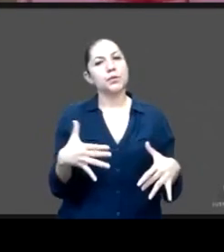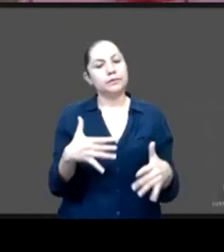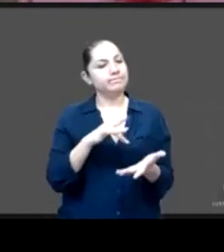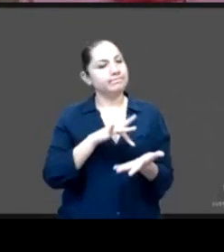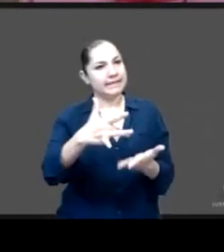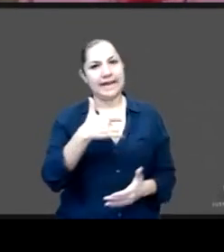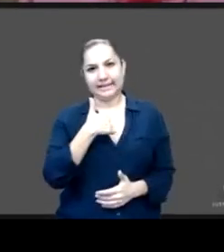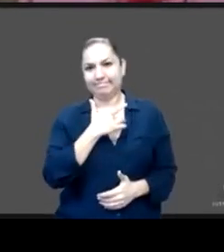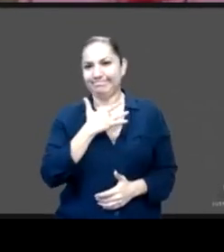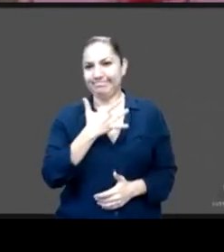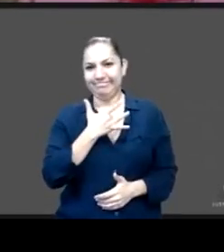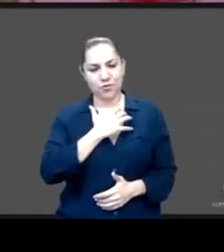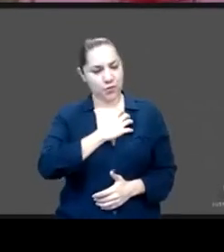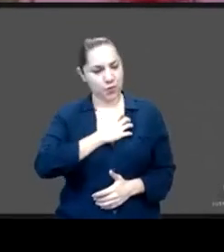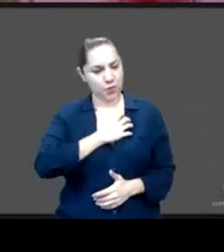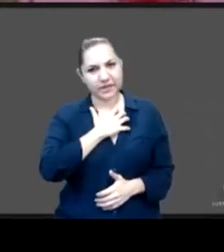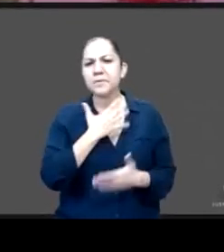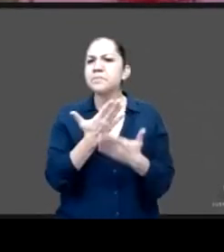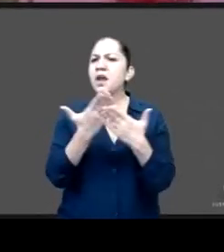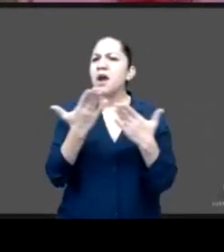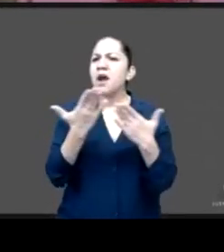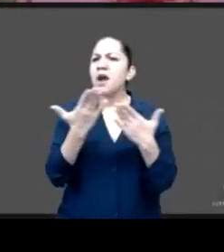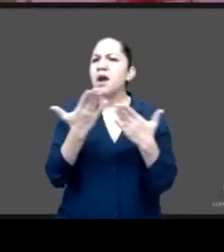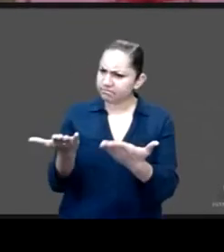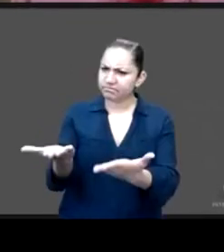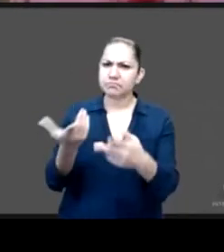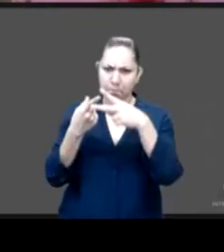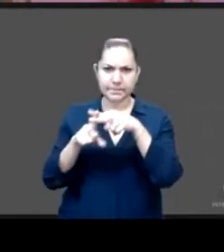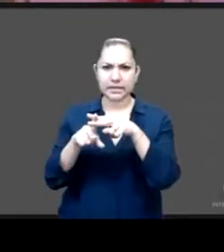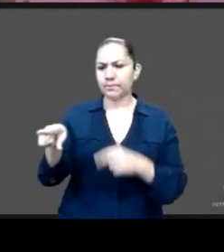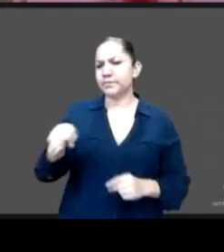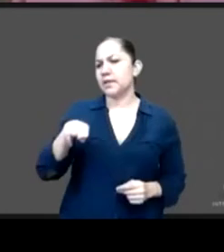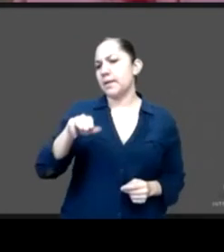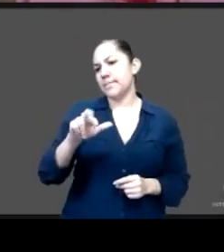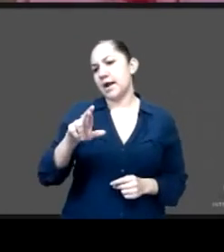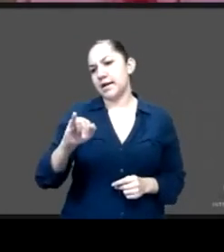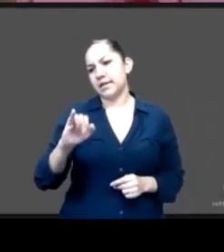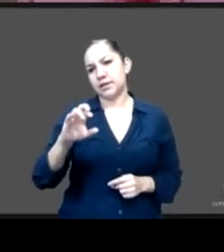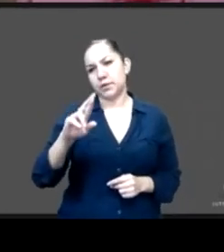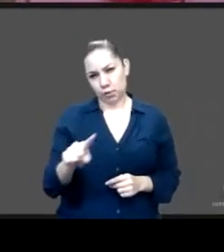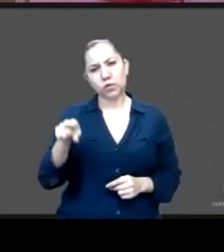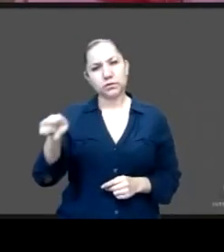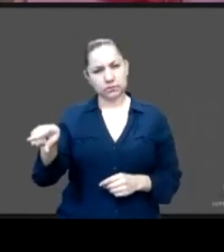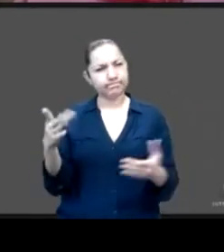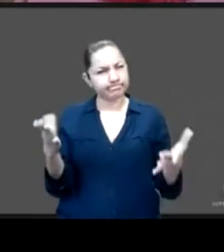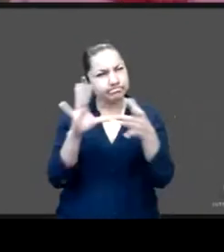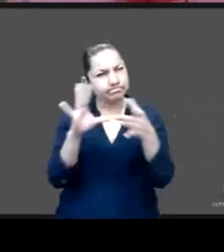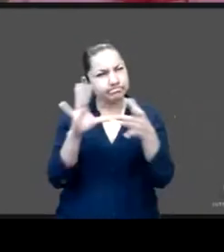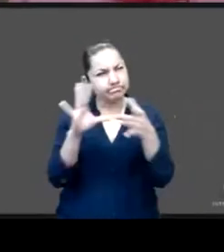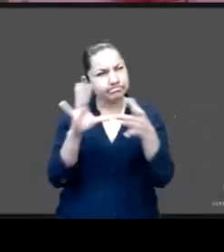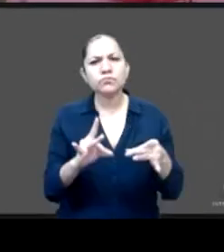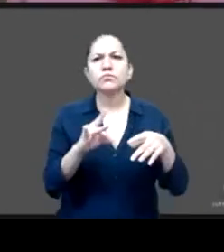en el tema. Y le pediría a Maricruz Muradas que nos pudiera dar un panorama del embarazo en México,